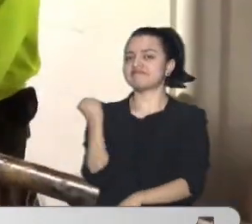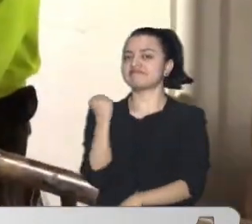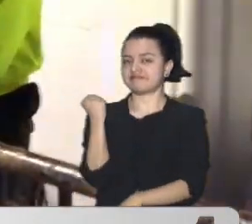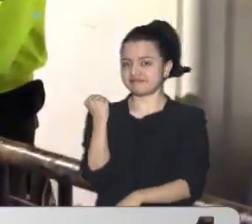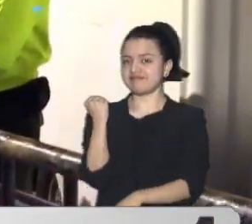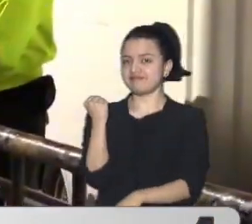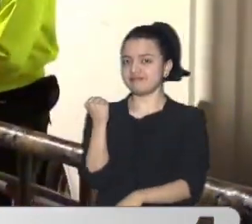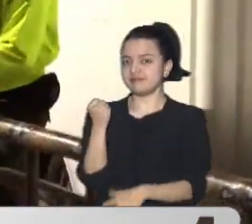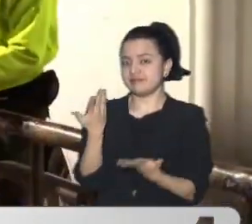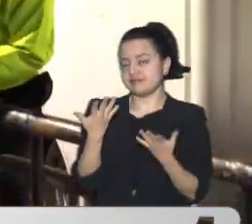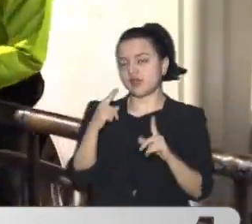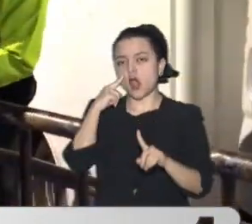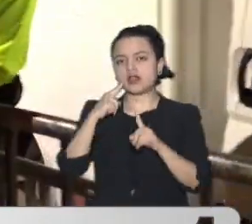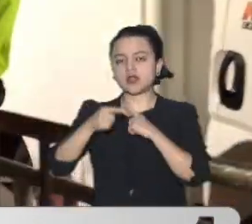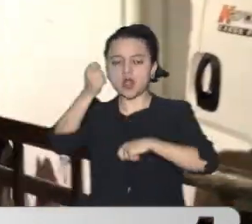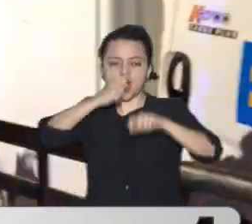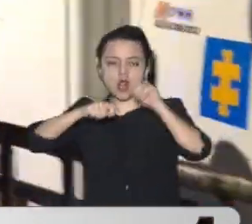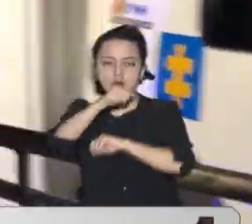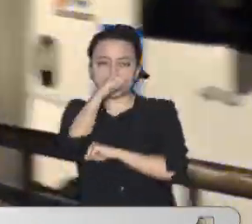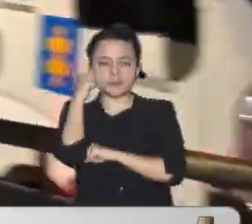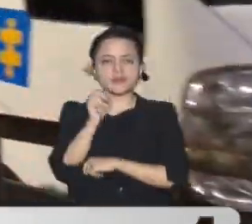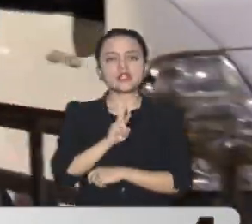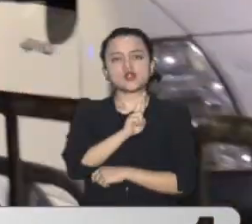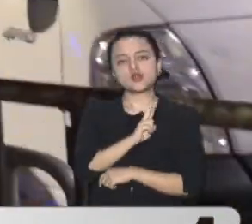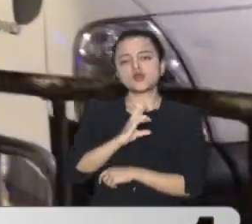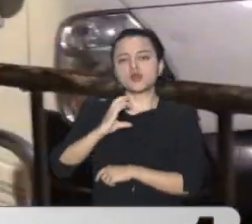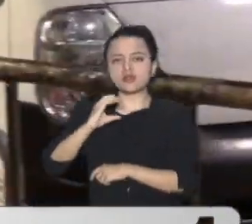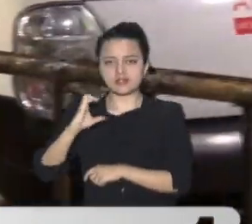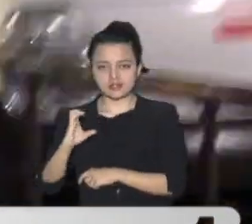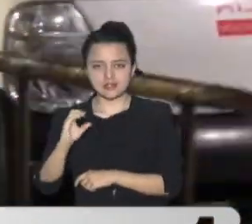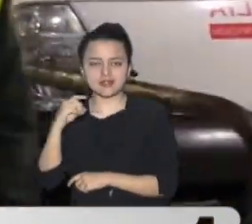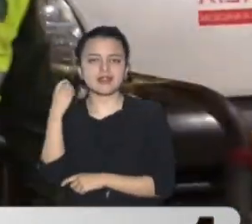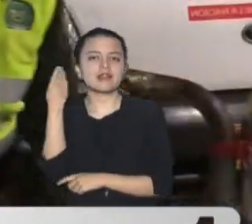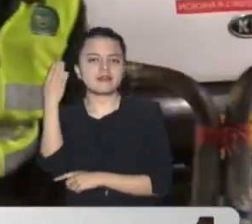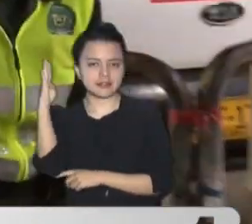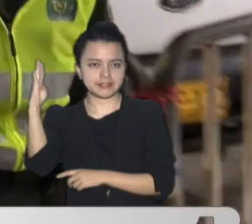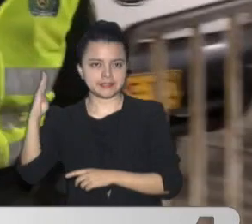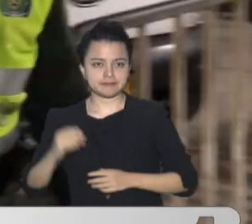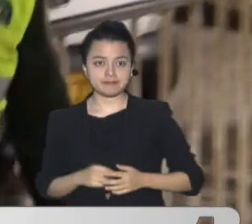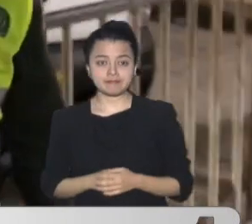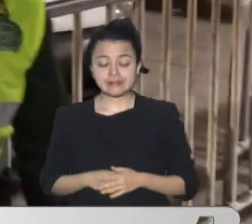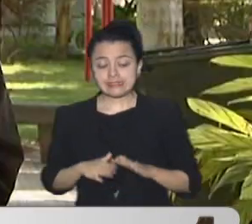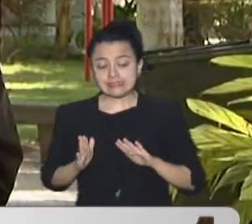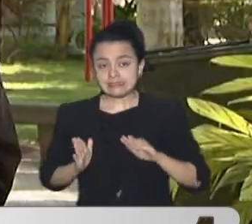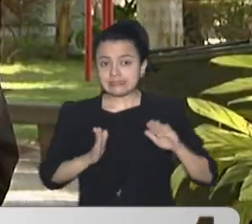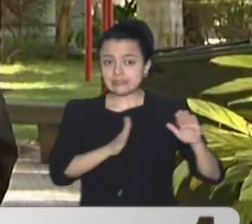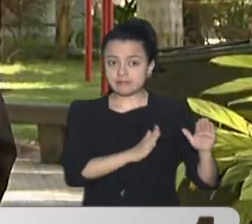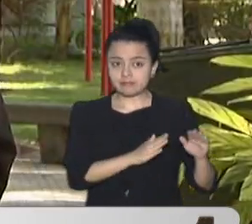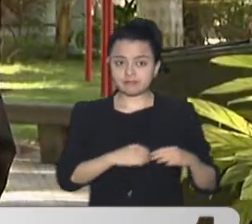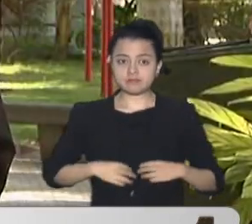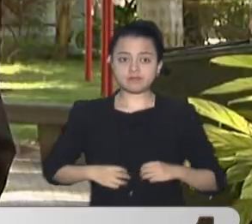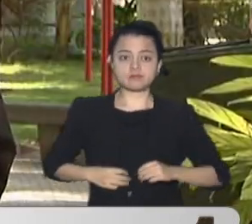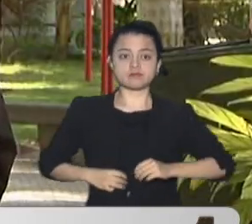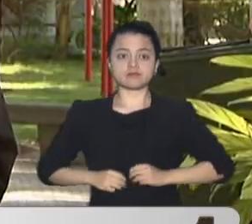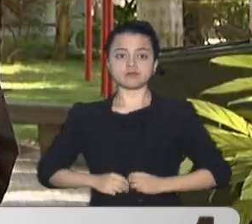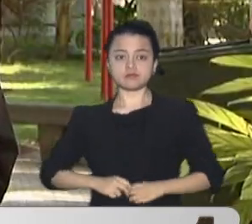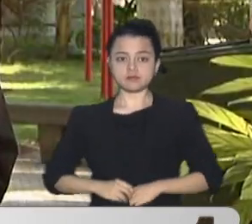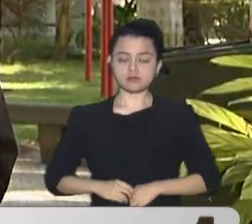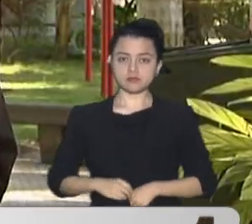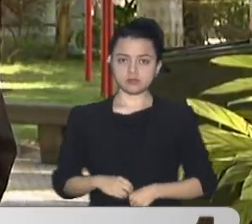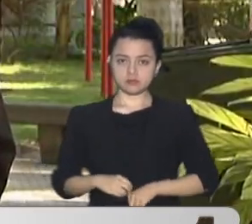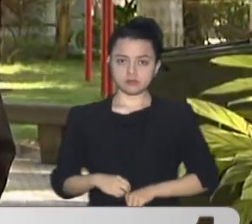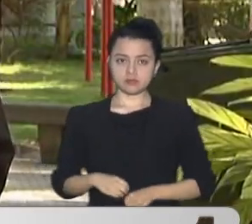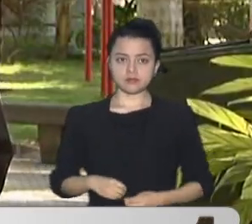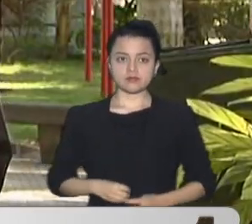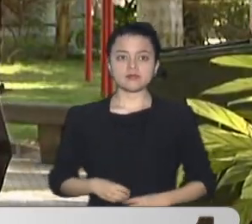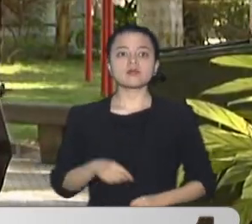De microtráfico En el sur occidente De la ciudad De Barranquilla En otras Noticias En el